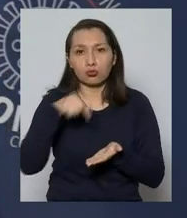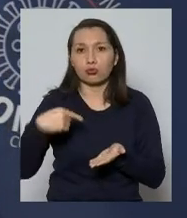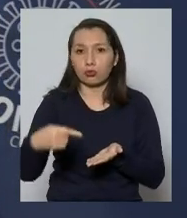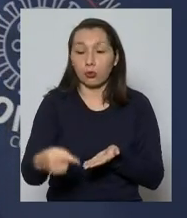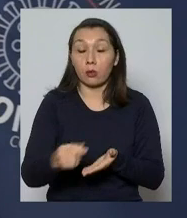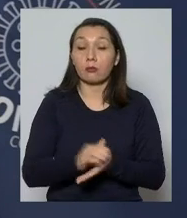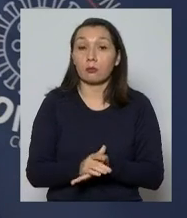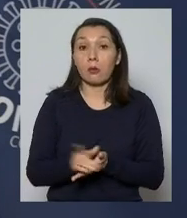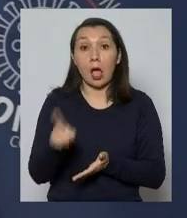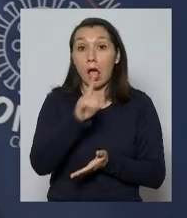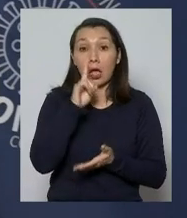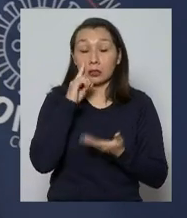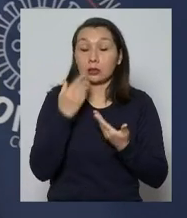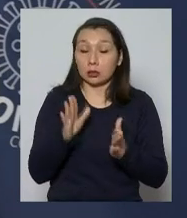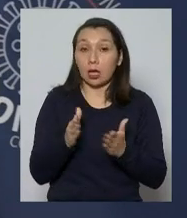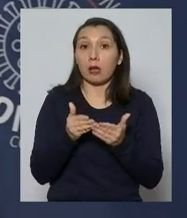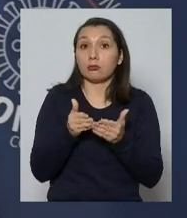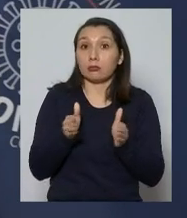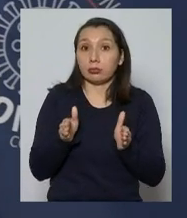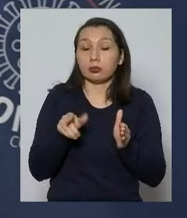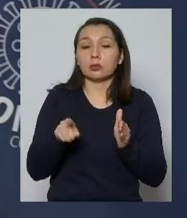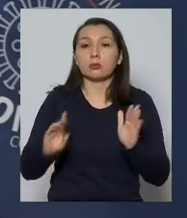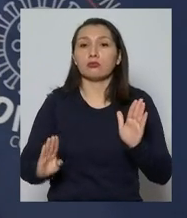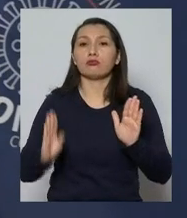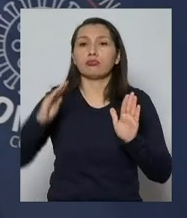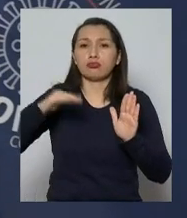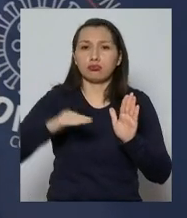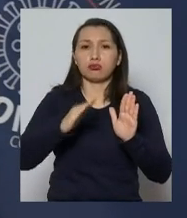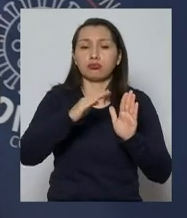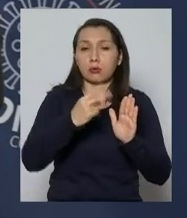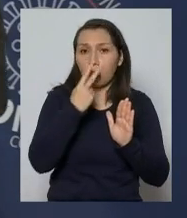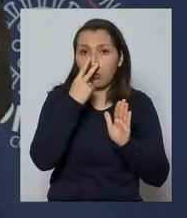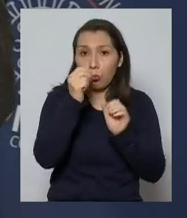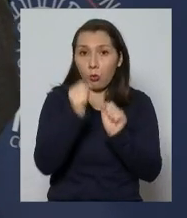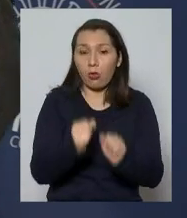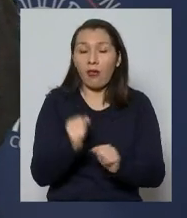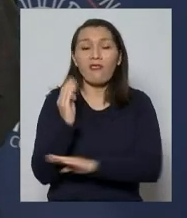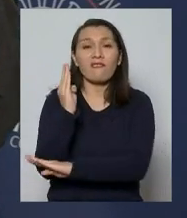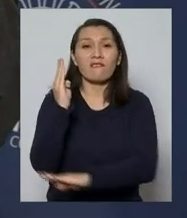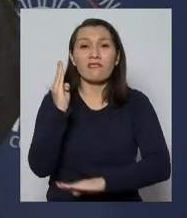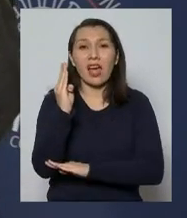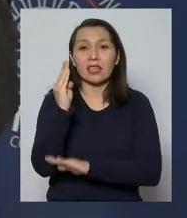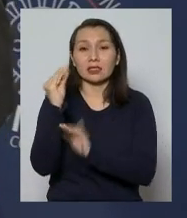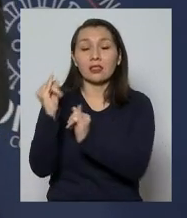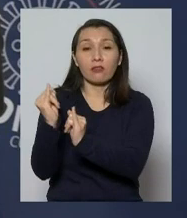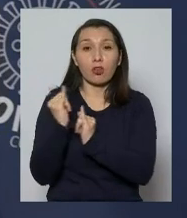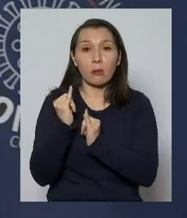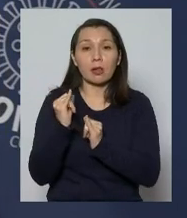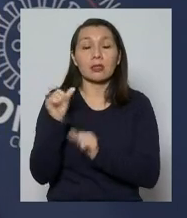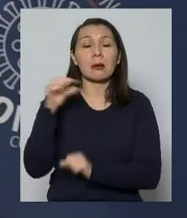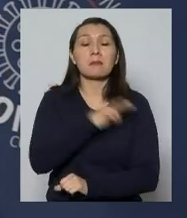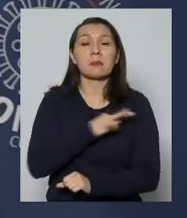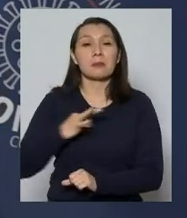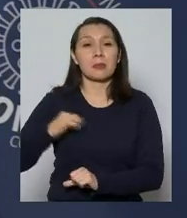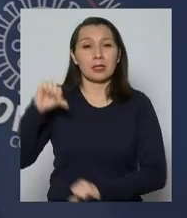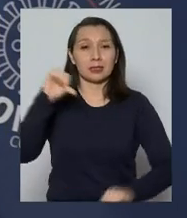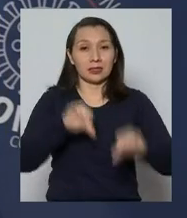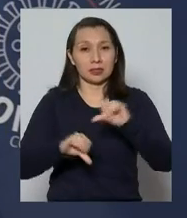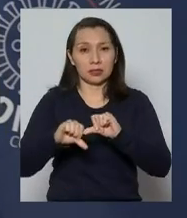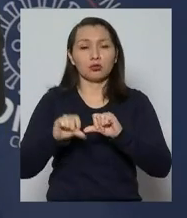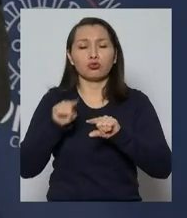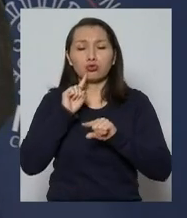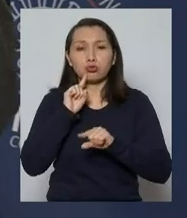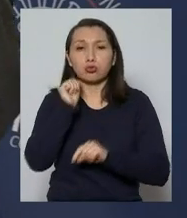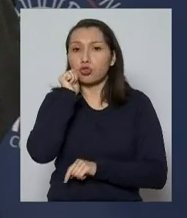Así lo hemos ya dispuesto. Esta curva está disponible en la base de datos del Ministerio de Ciencia. Se va